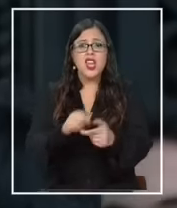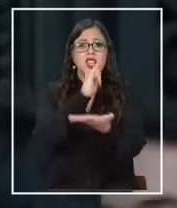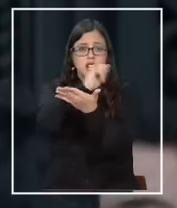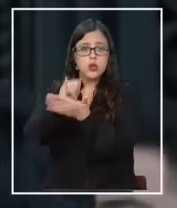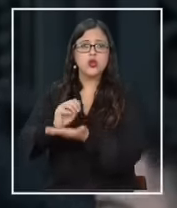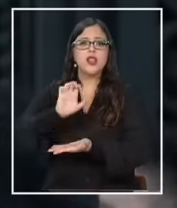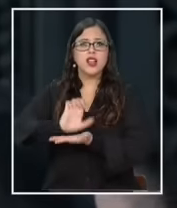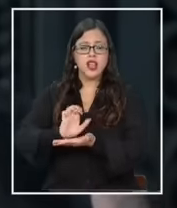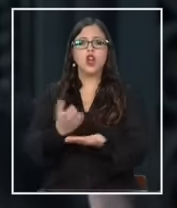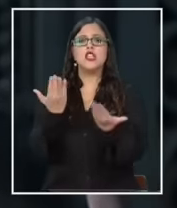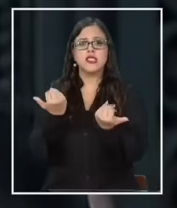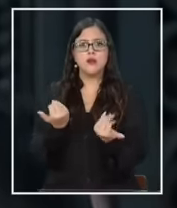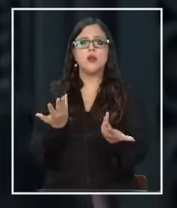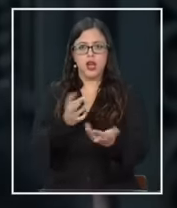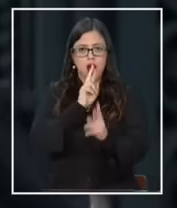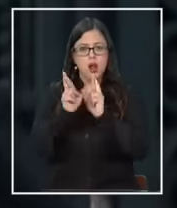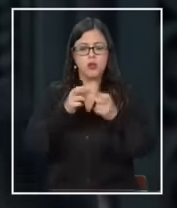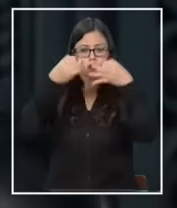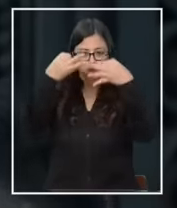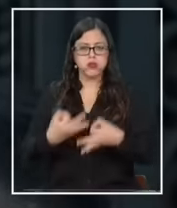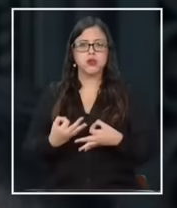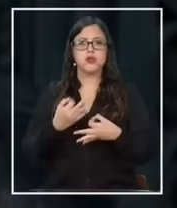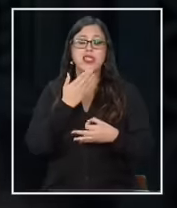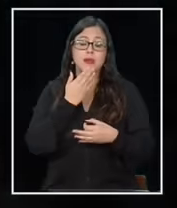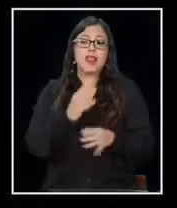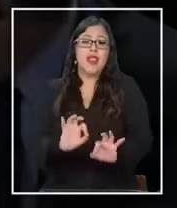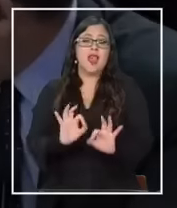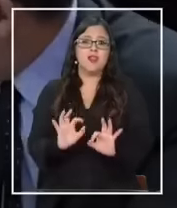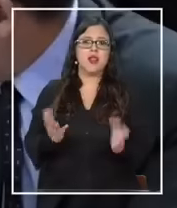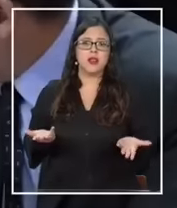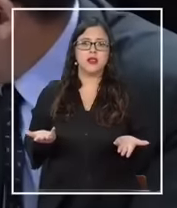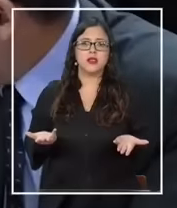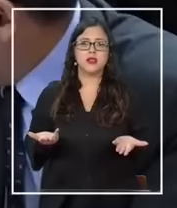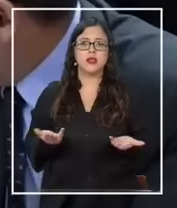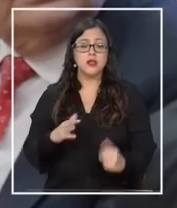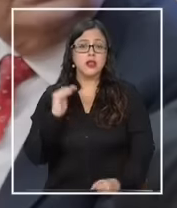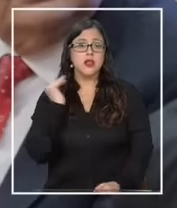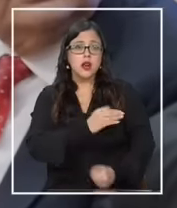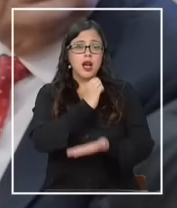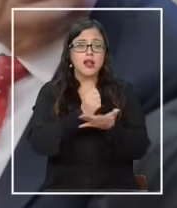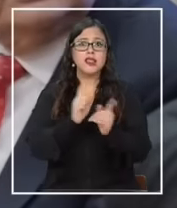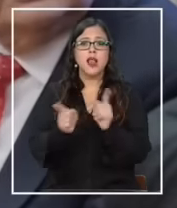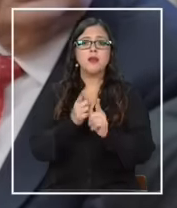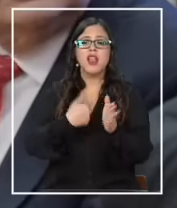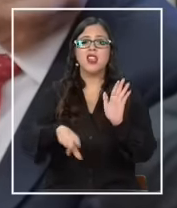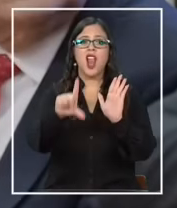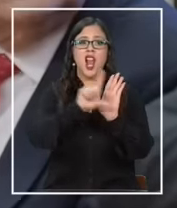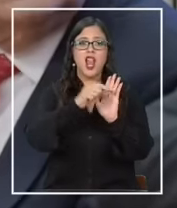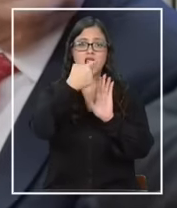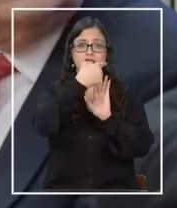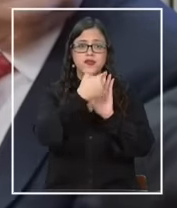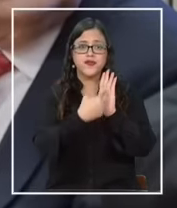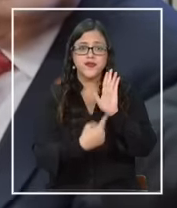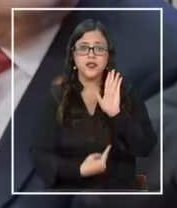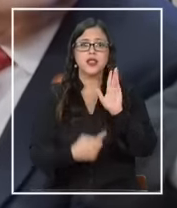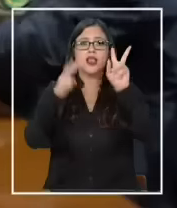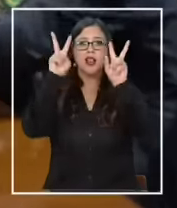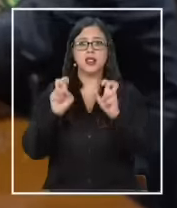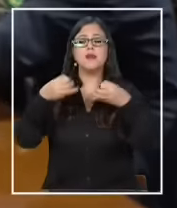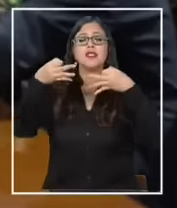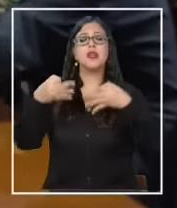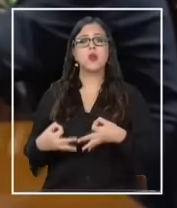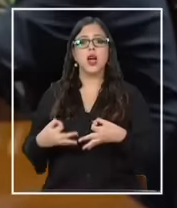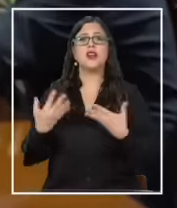lo más duro posible, pero también de lo más eficaz posible. Apurar la tramitación de las leyes en materia de seguridad